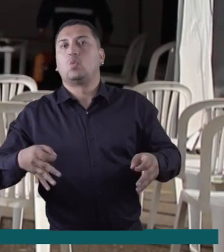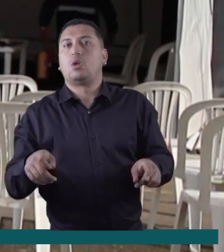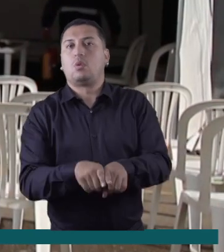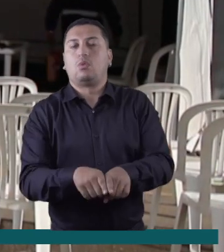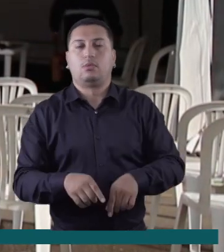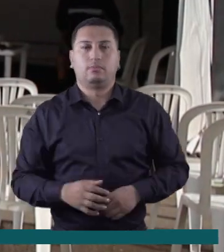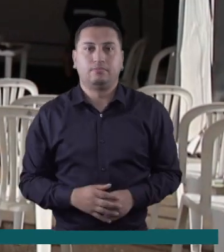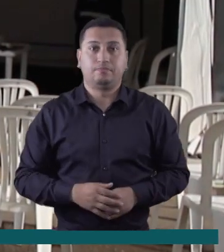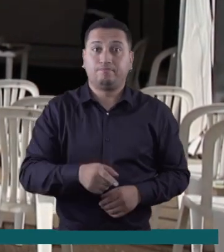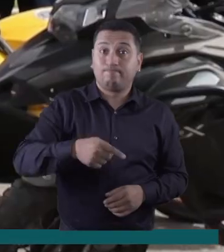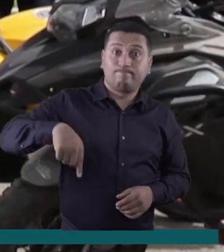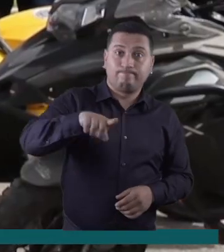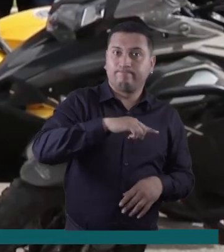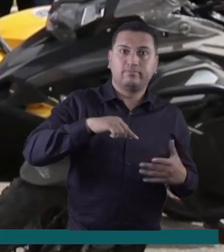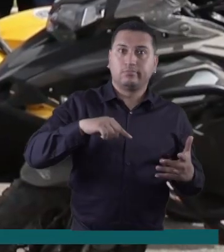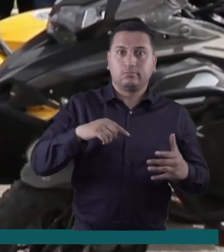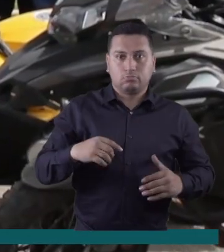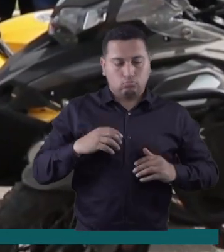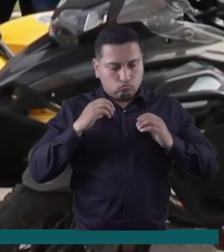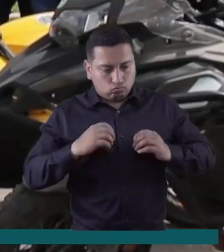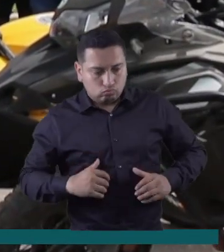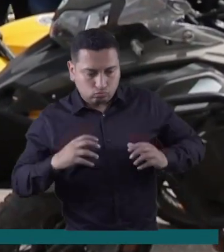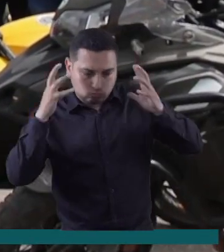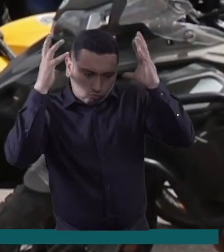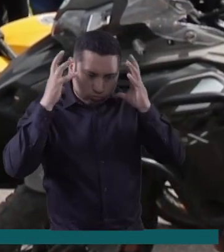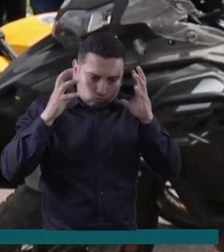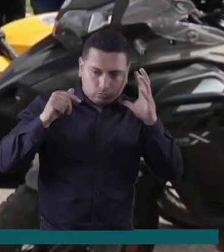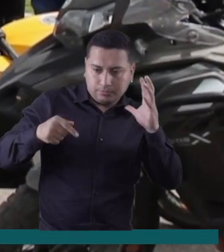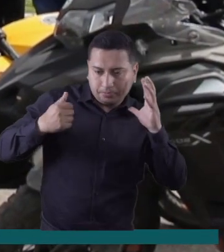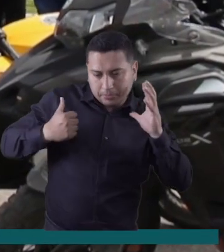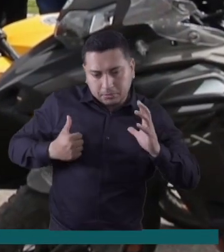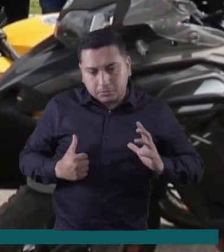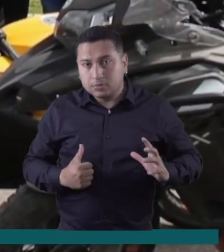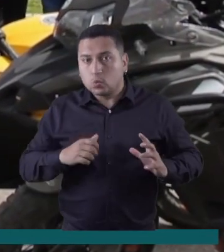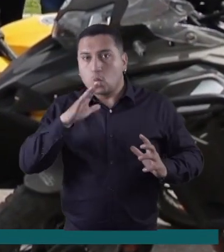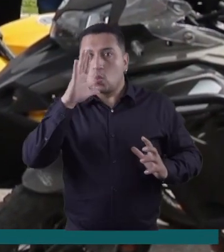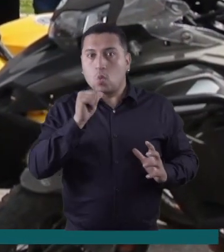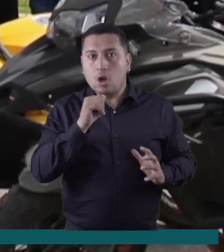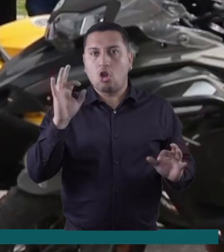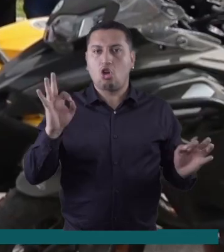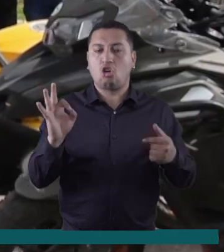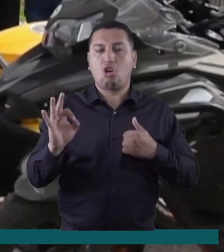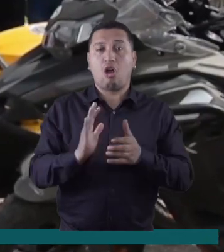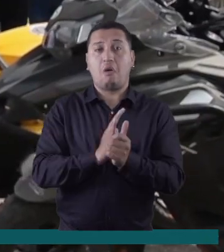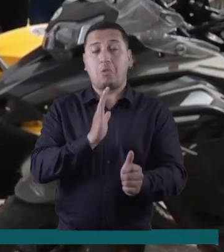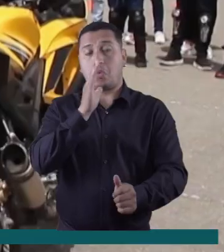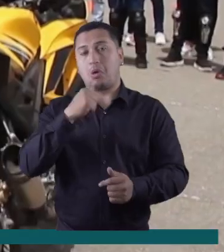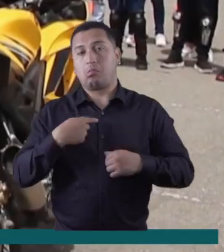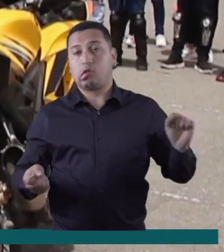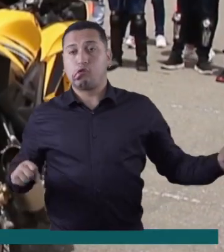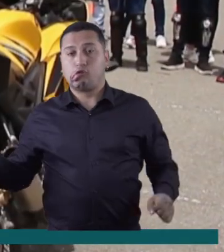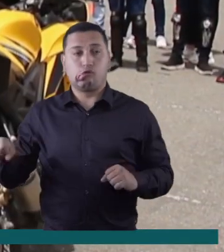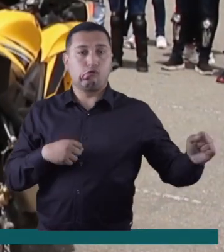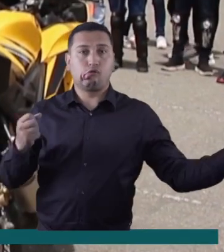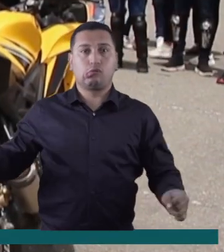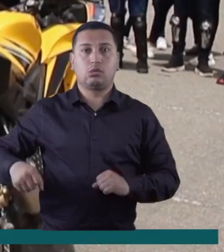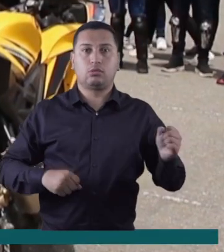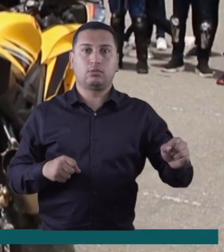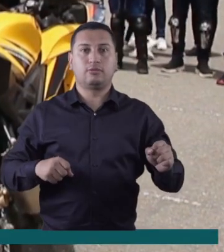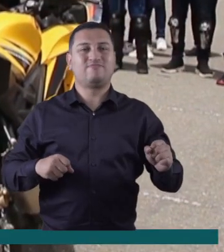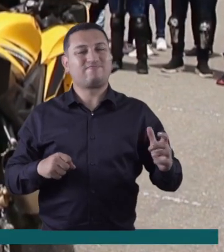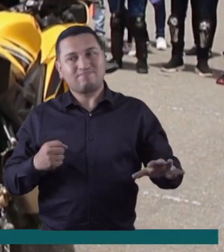que se encarguen de esta seguridad vial. El no uso adecuado de los elementos de seguridad, principalmente del casco y la falta de pericia,